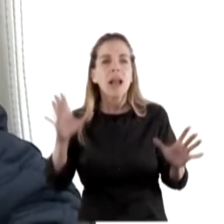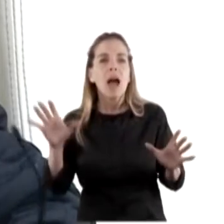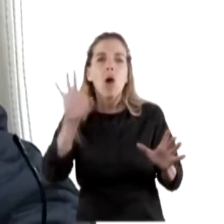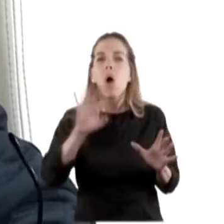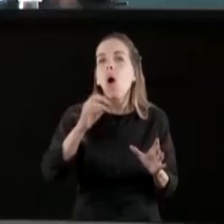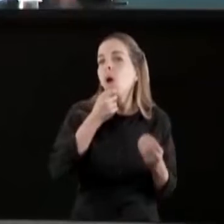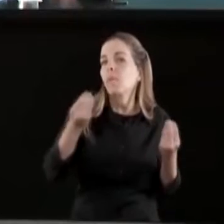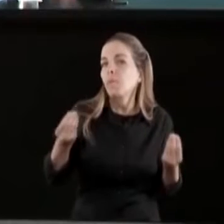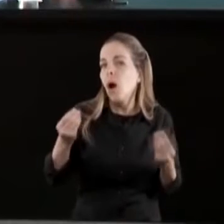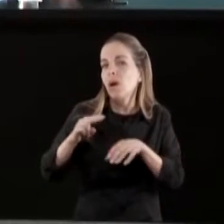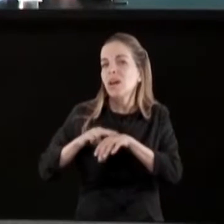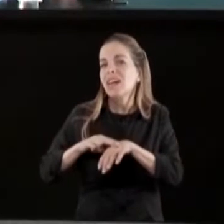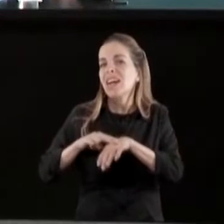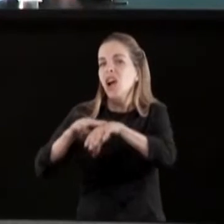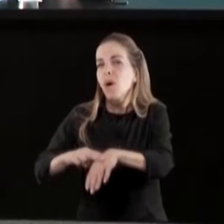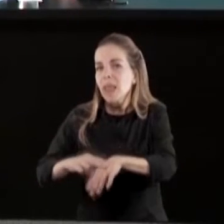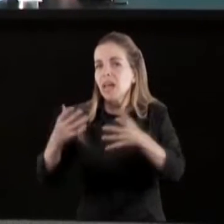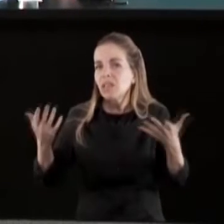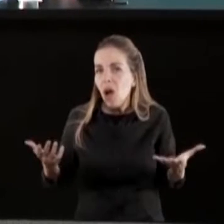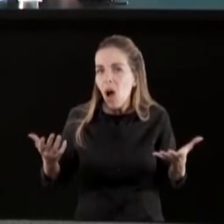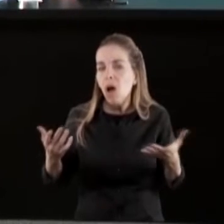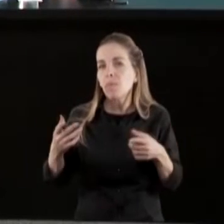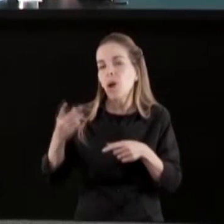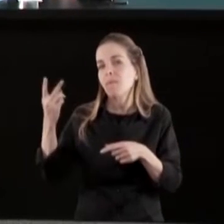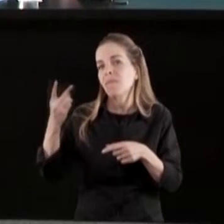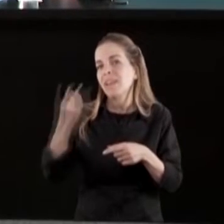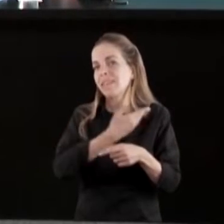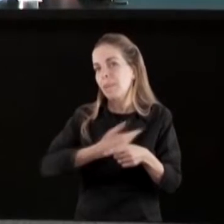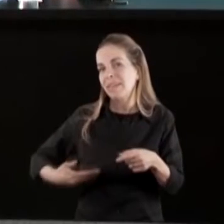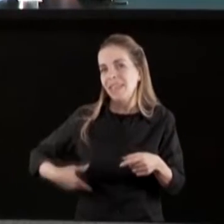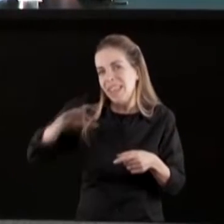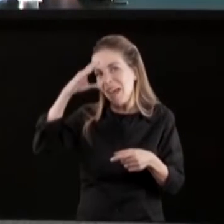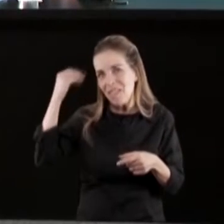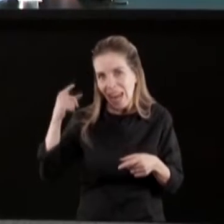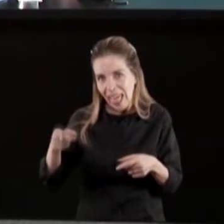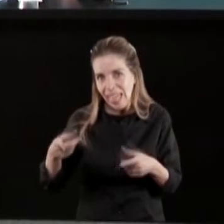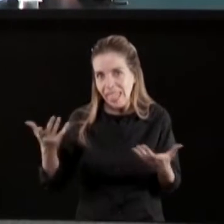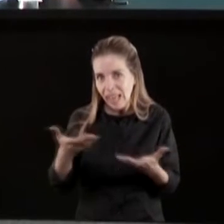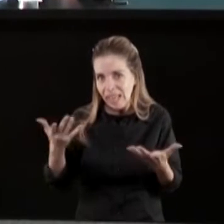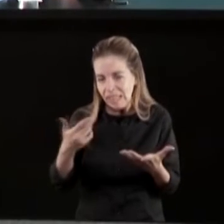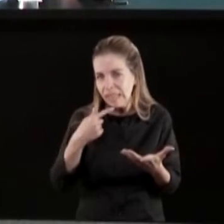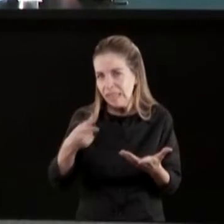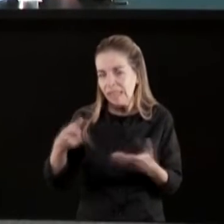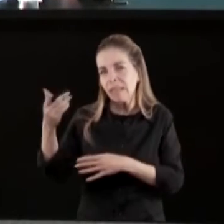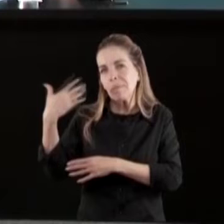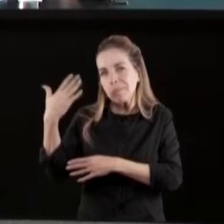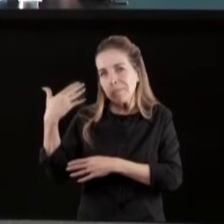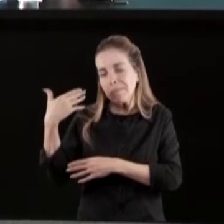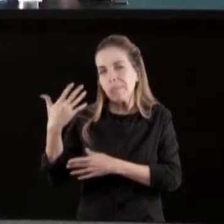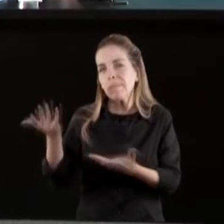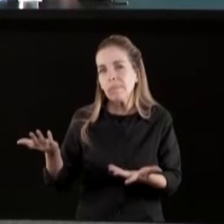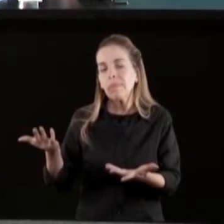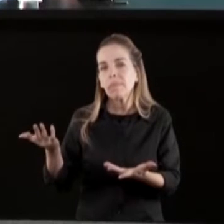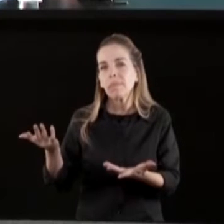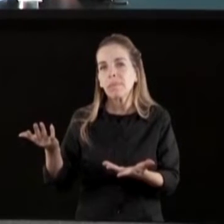la sugerencia realizada por la Vicepresidenta Cristina Fernández de Kirchner en su discurso